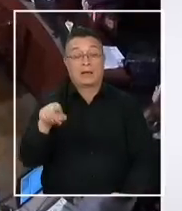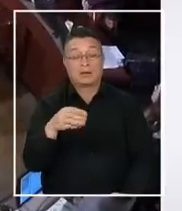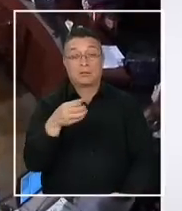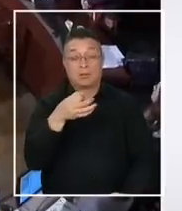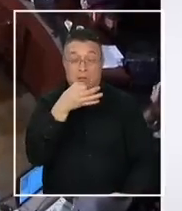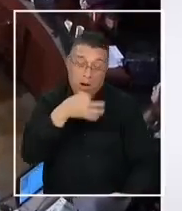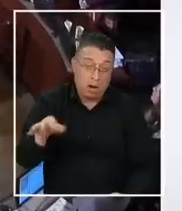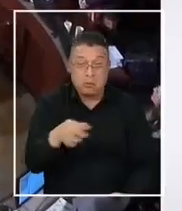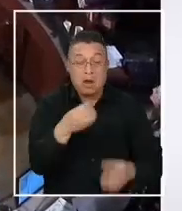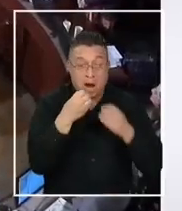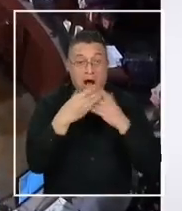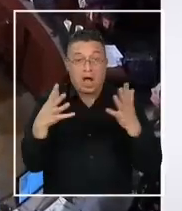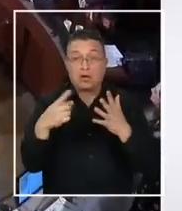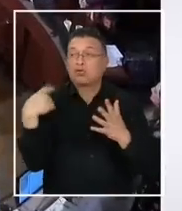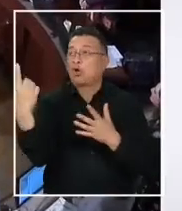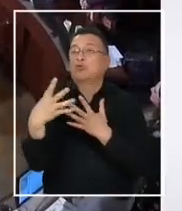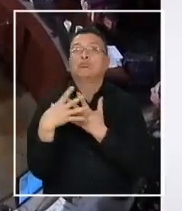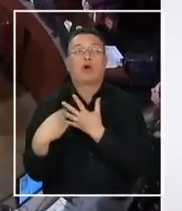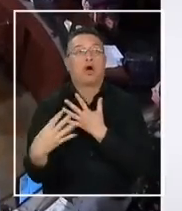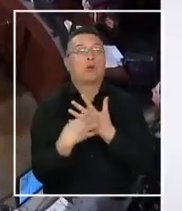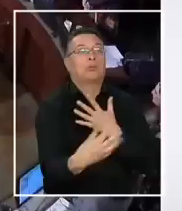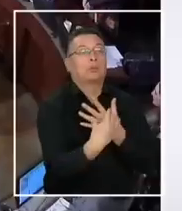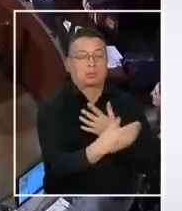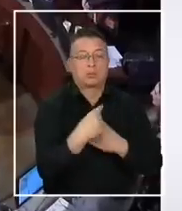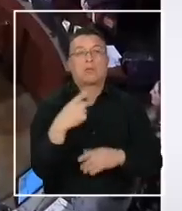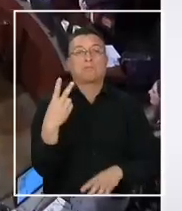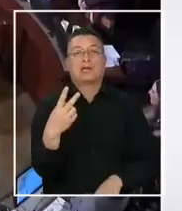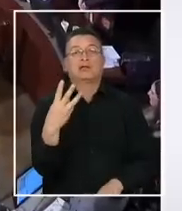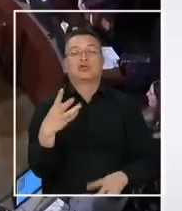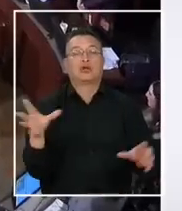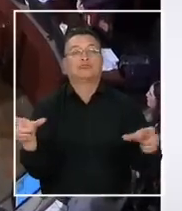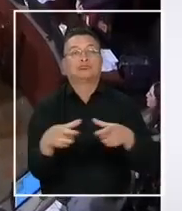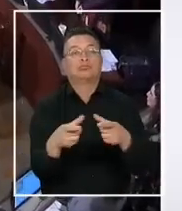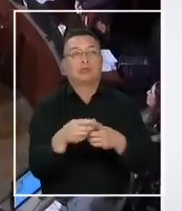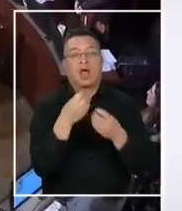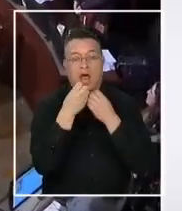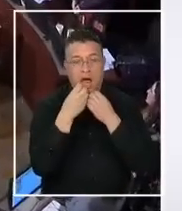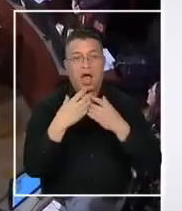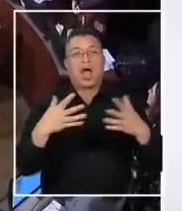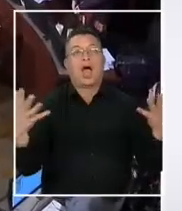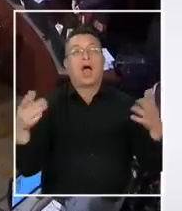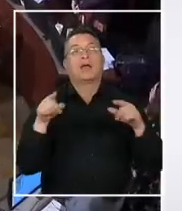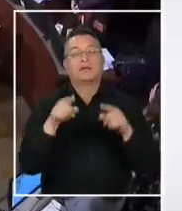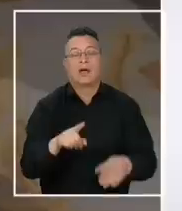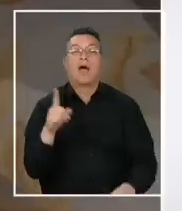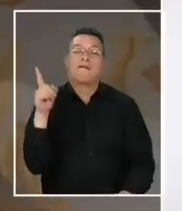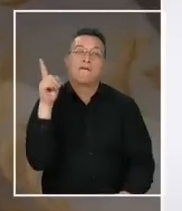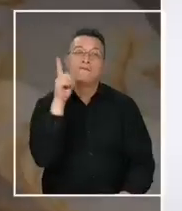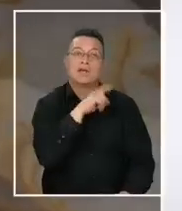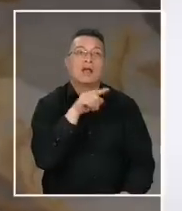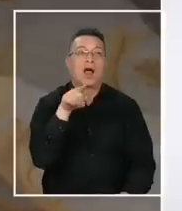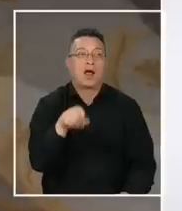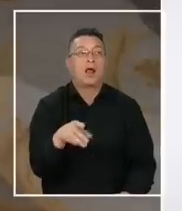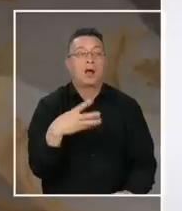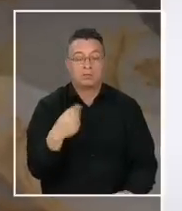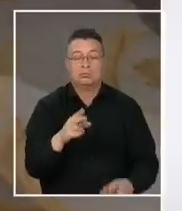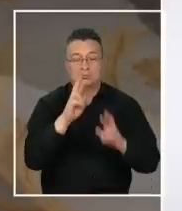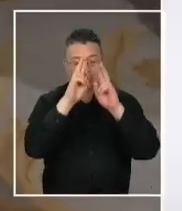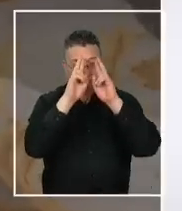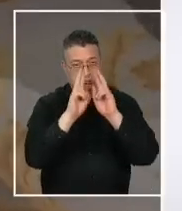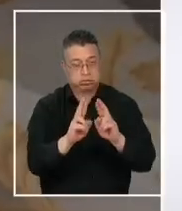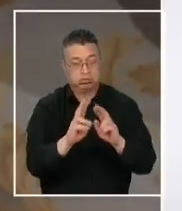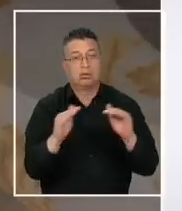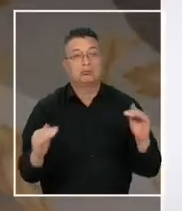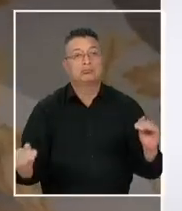Osorio, quien comenzó a cantar y ahí el resto de los 23 comisionados lo siguieron y bueno, ahí ese fue el resultado. Salió bien solemne,